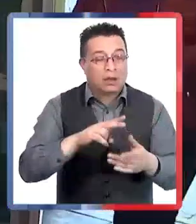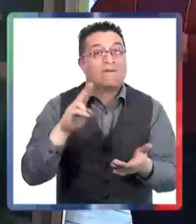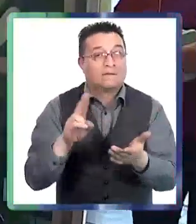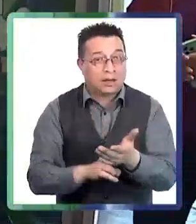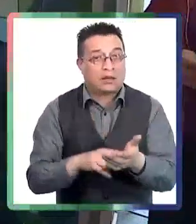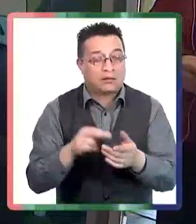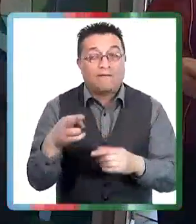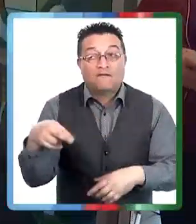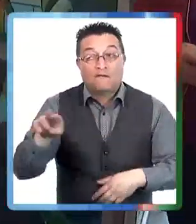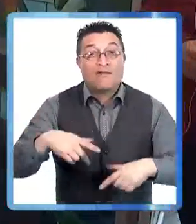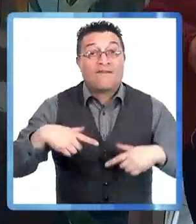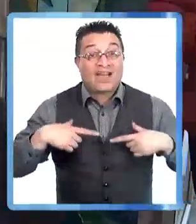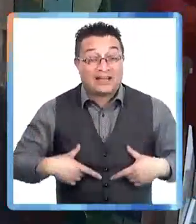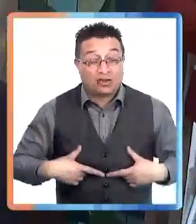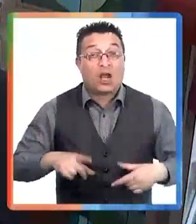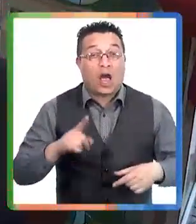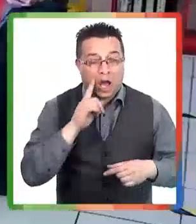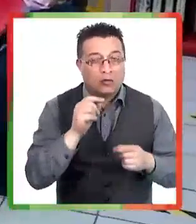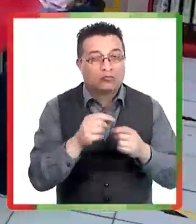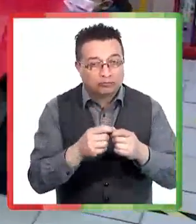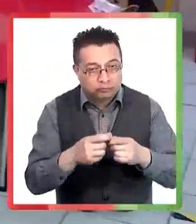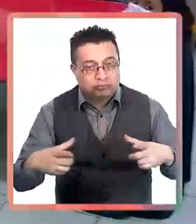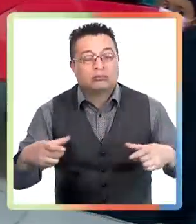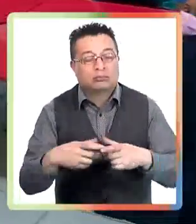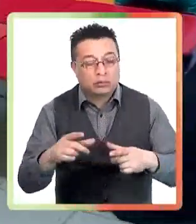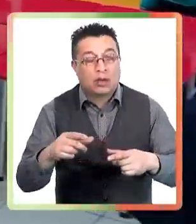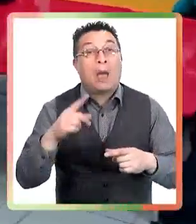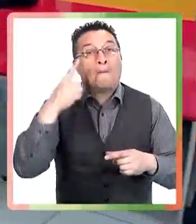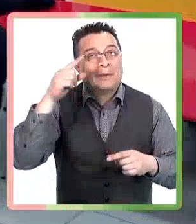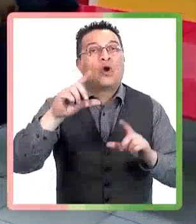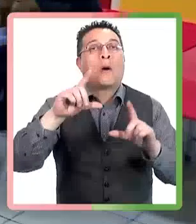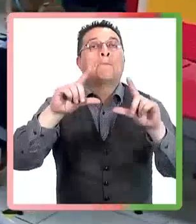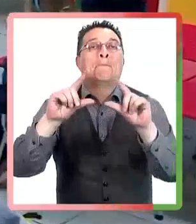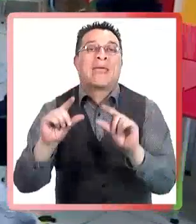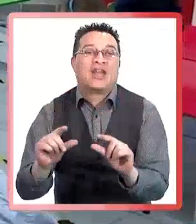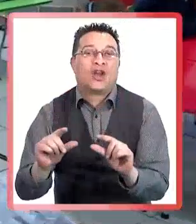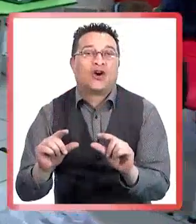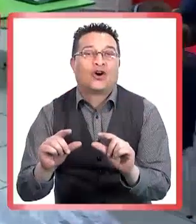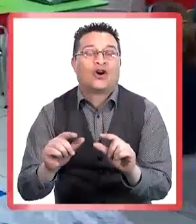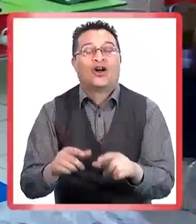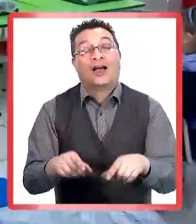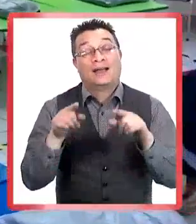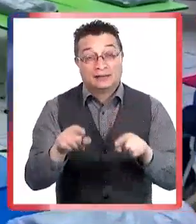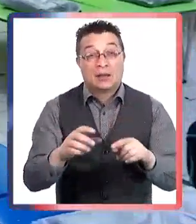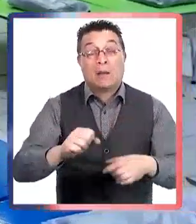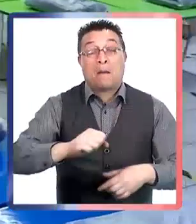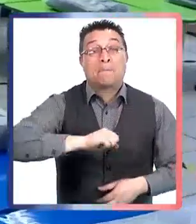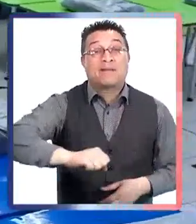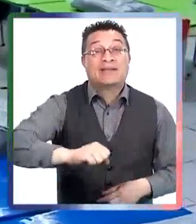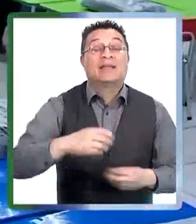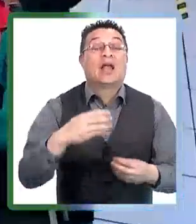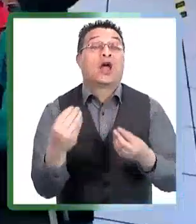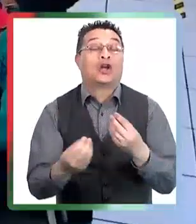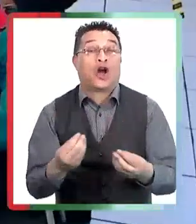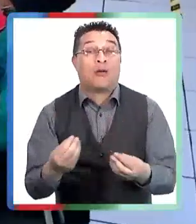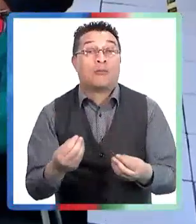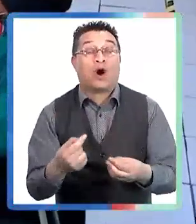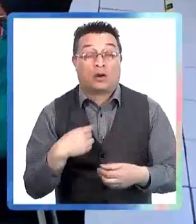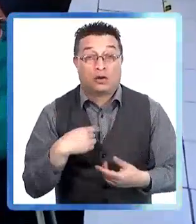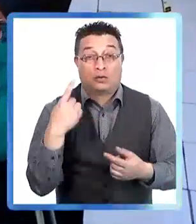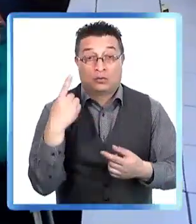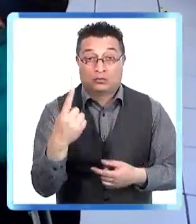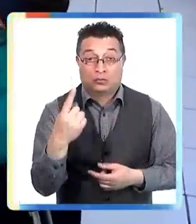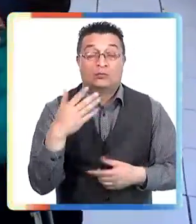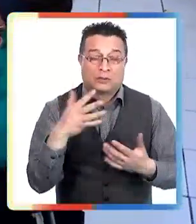uno, lo que ya hablamos, vacunar, vacunar, vacunar. Segundo, ventilar. La gente le tiene mucho miedo al frío y el frío